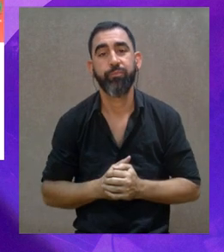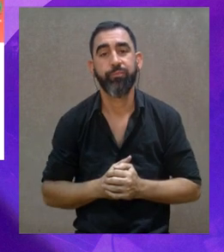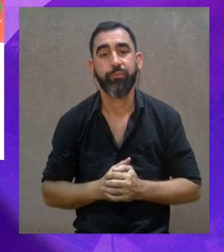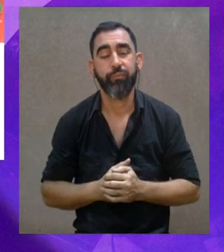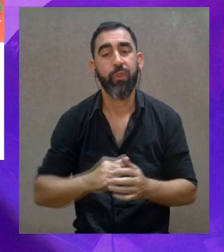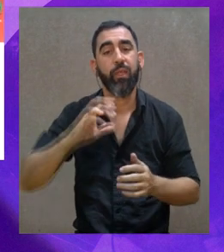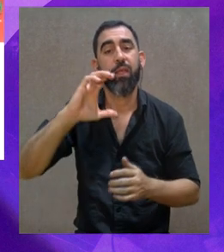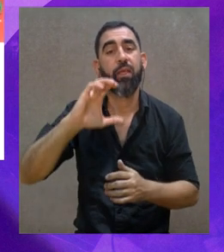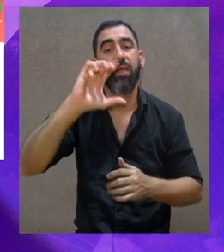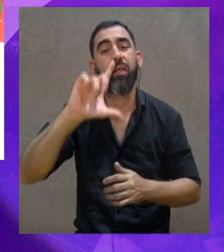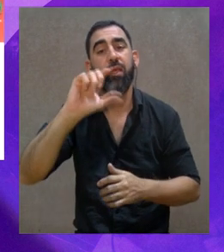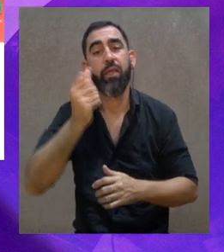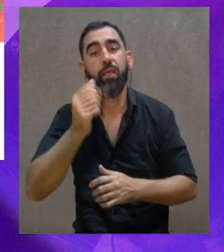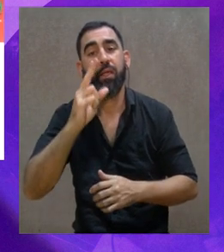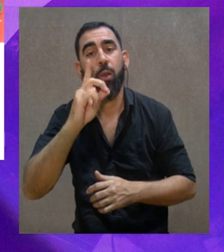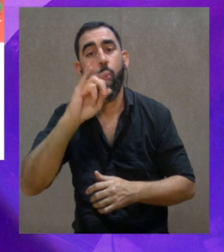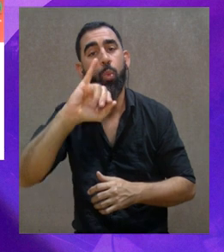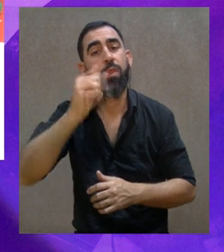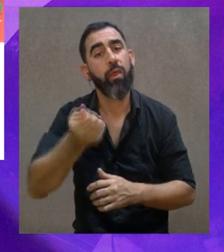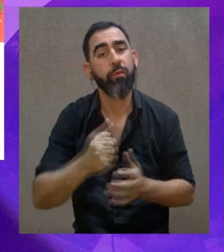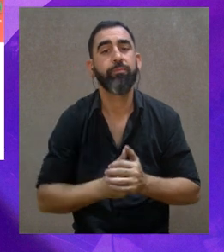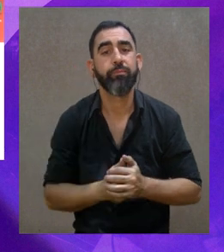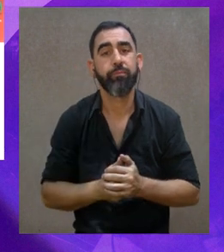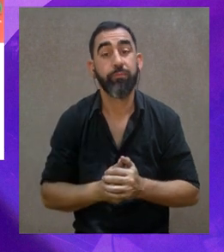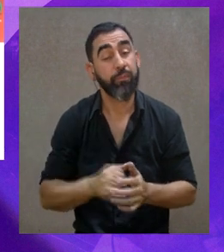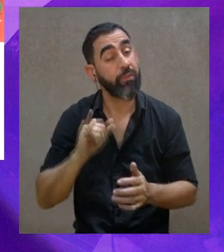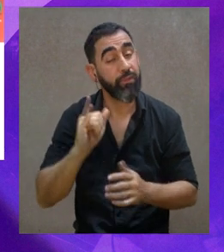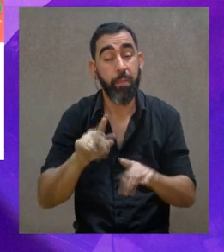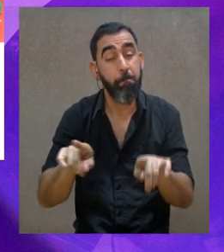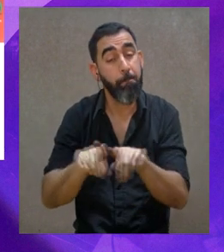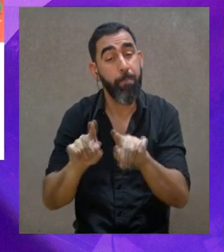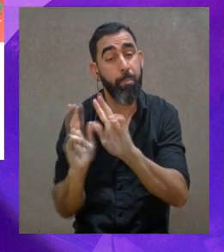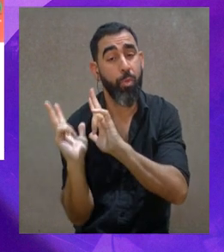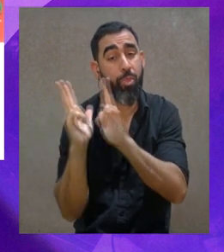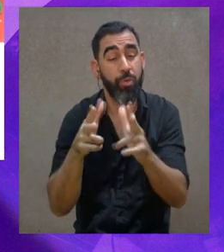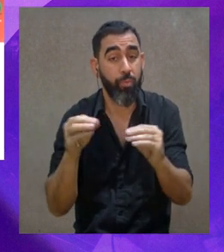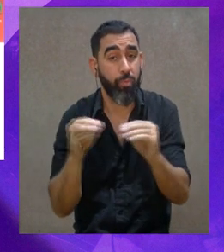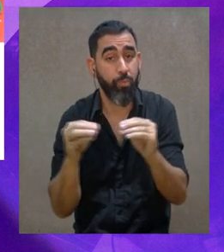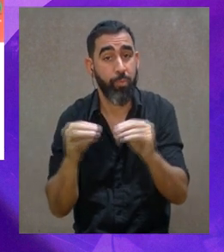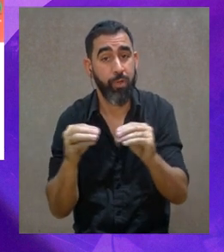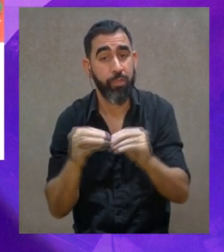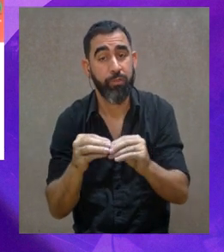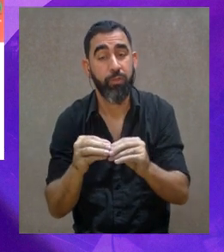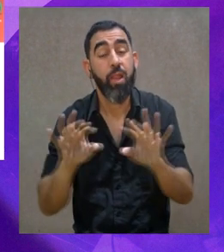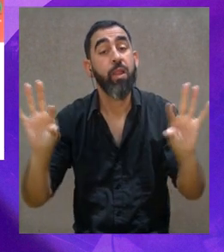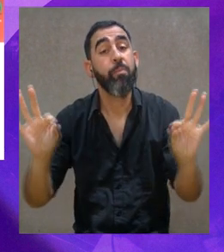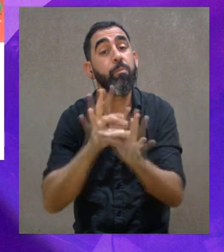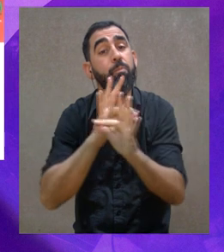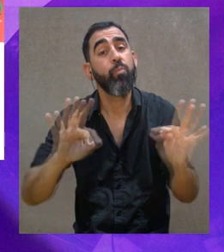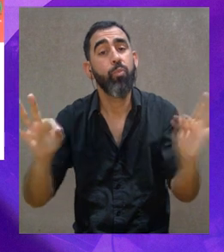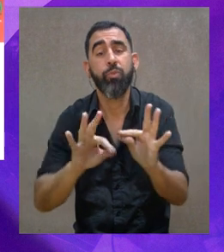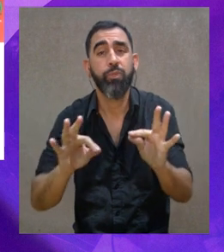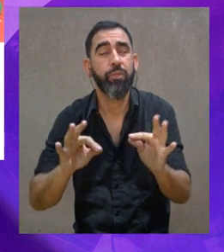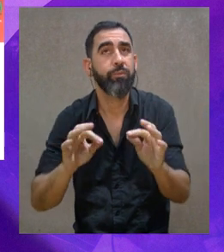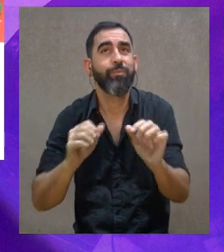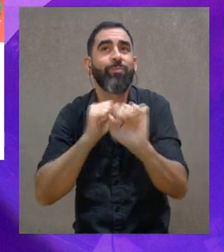Exacto. Gracias, Esteban. ¿Claudia? Sí, como decía Esteban, la música